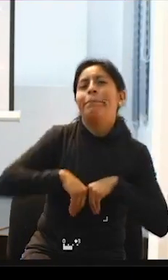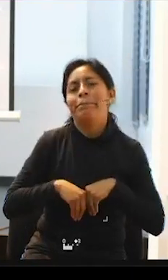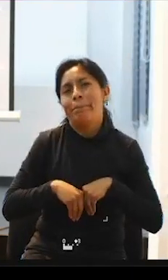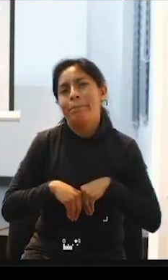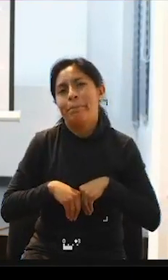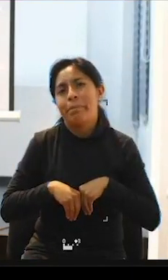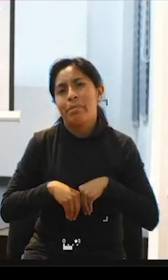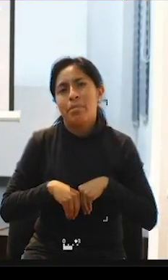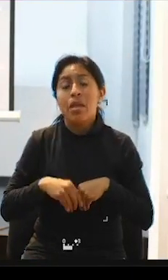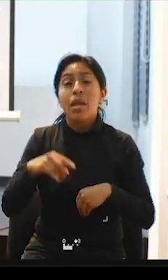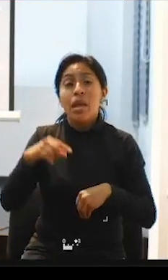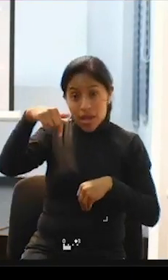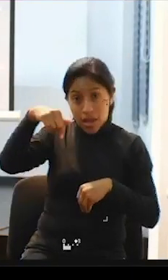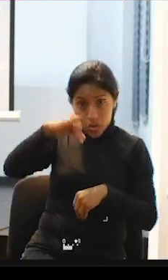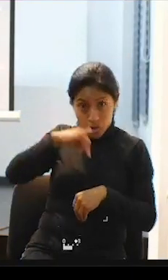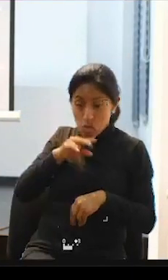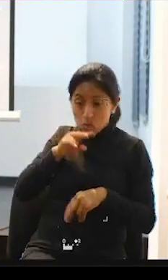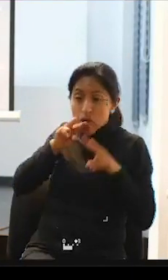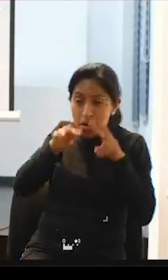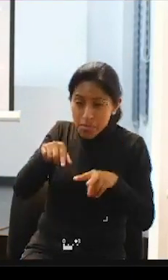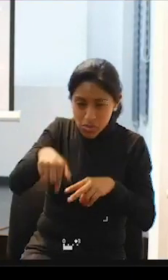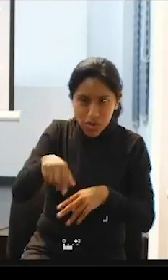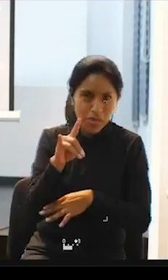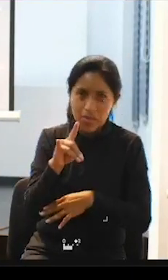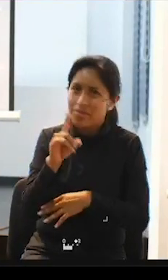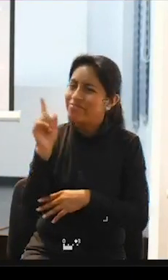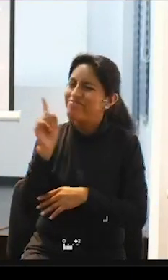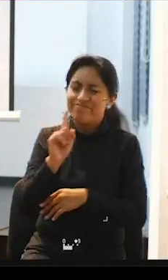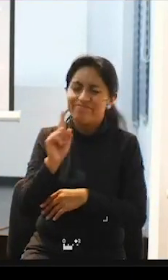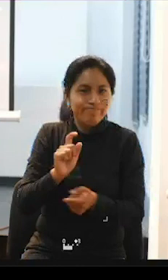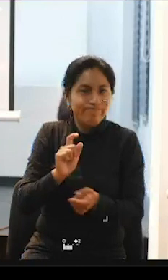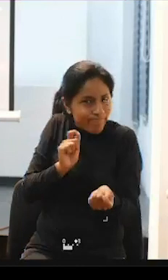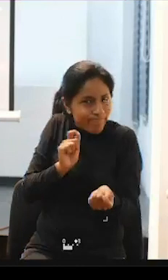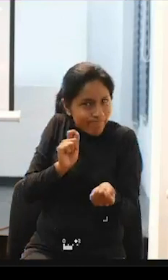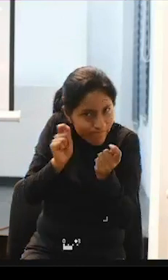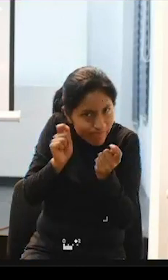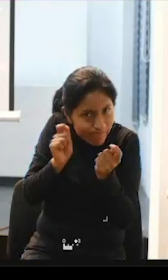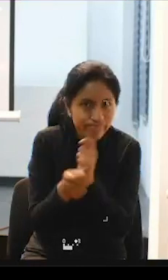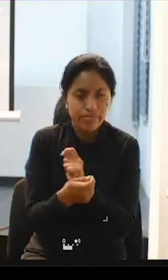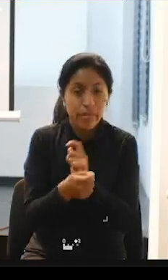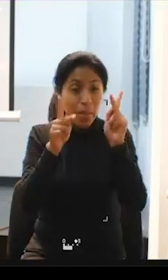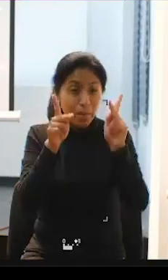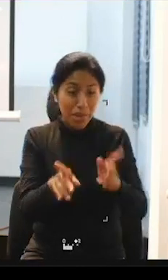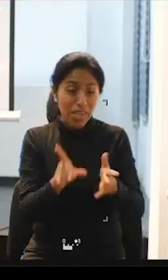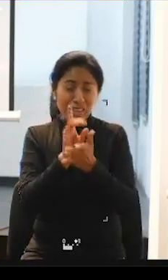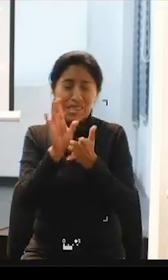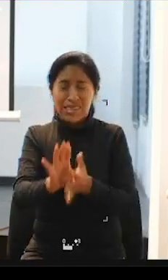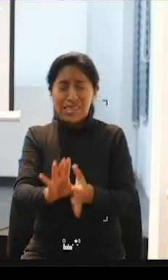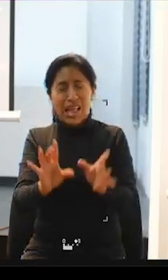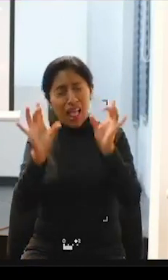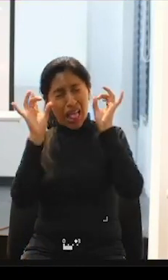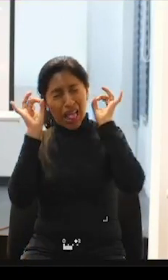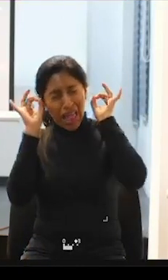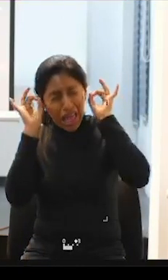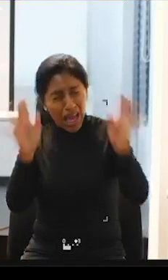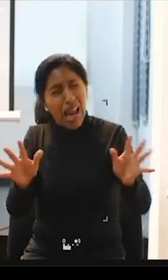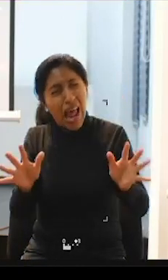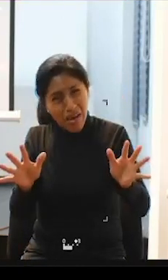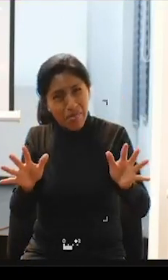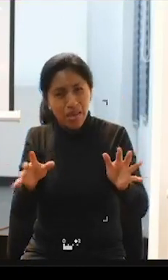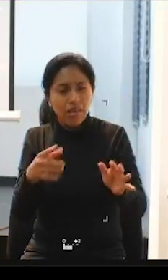uno por uno hemos hecho un trabajo hormiga identificando a los compañeros con discapacidad muy grave yo estoy